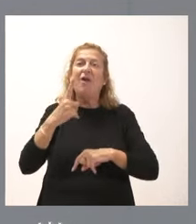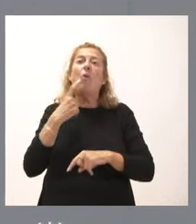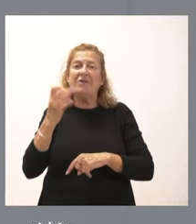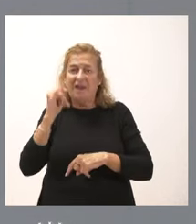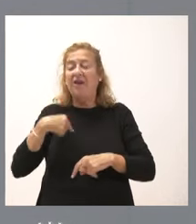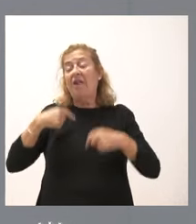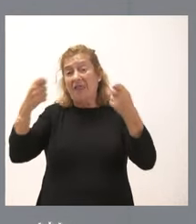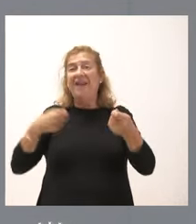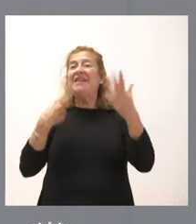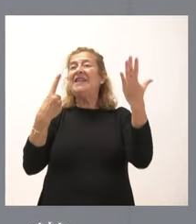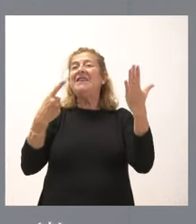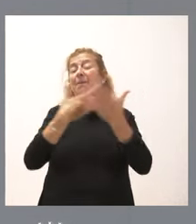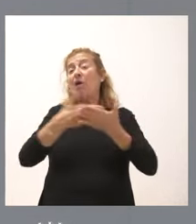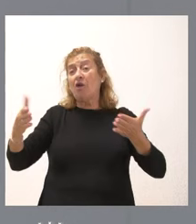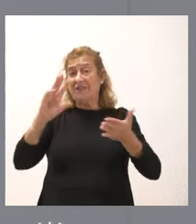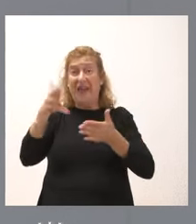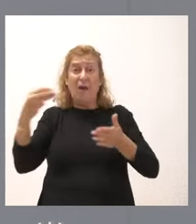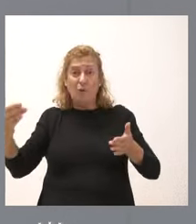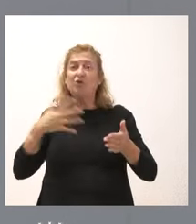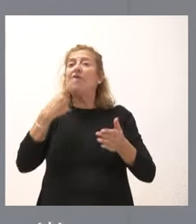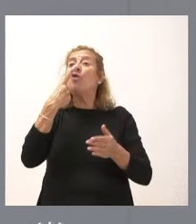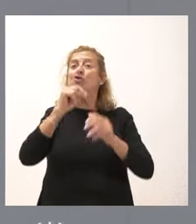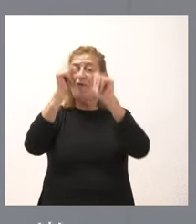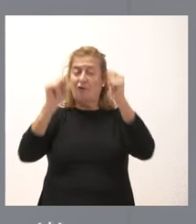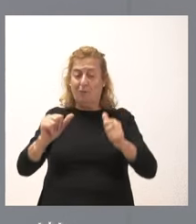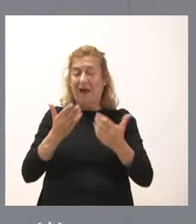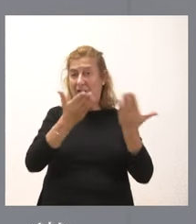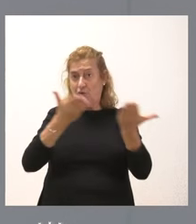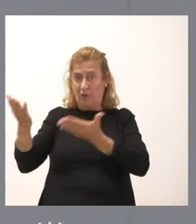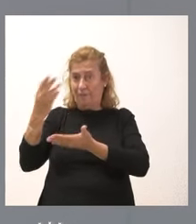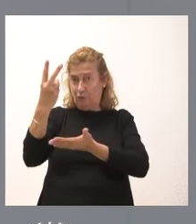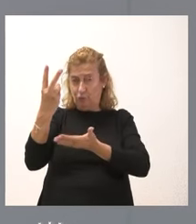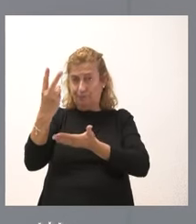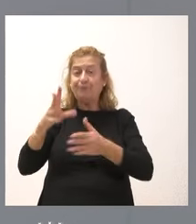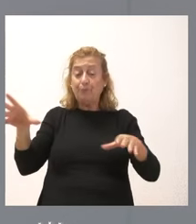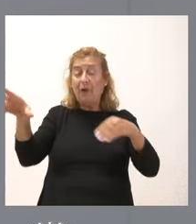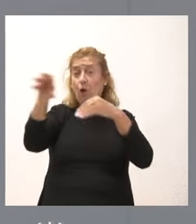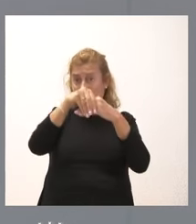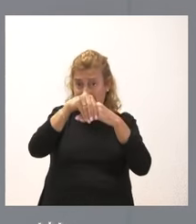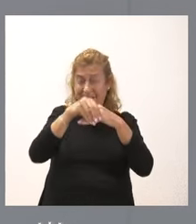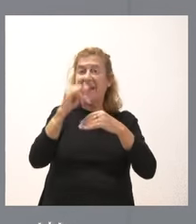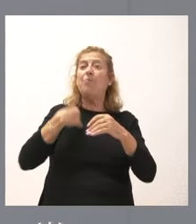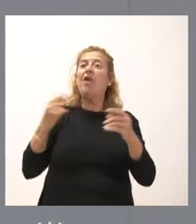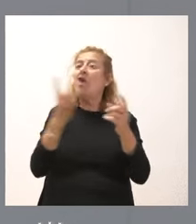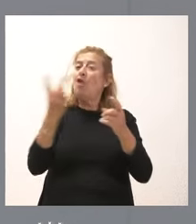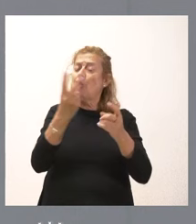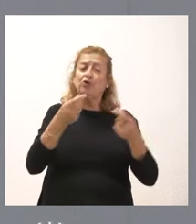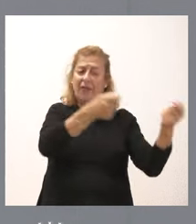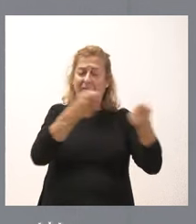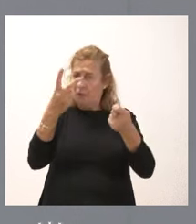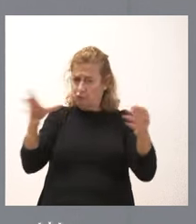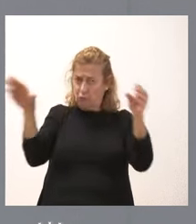millones de euros. Se trata de dos modalidades, la ayuda, que son complementarias y compatibles y añadidas entre sí.